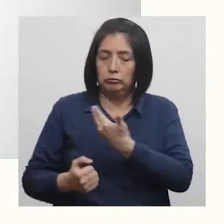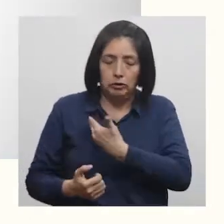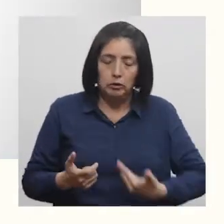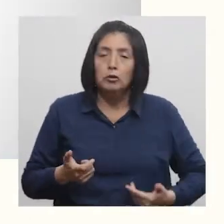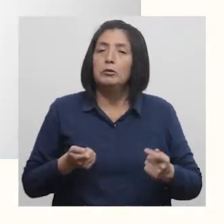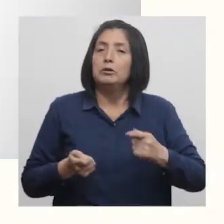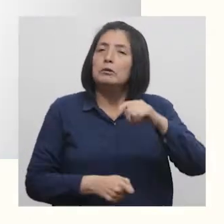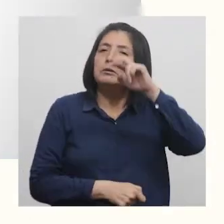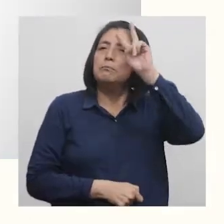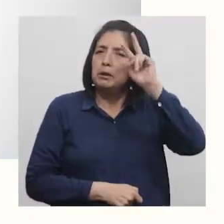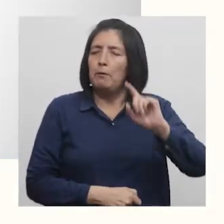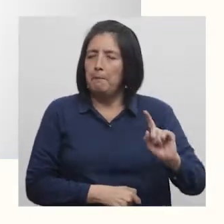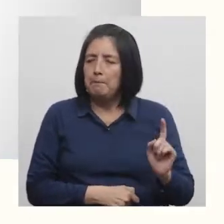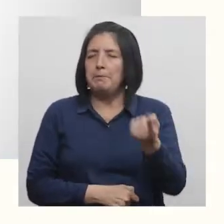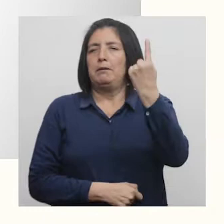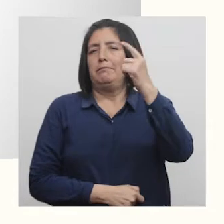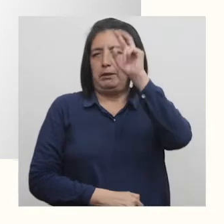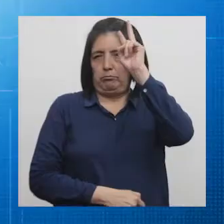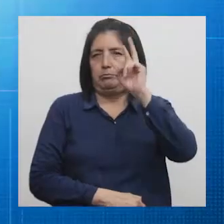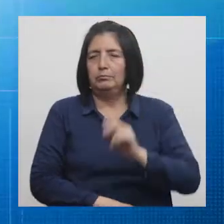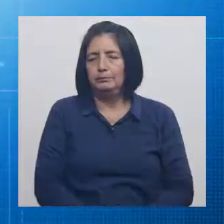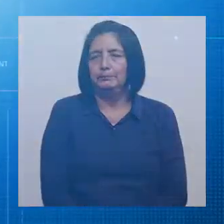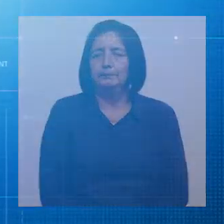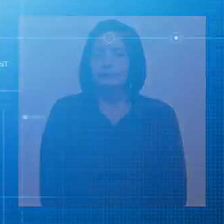del Perú El Perú primero